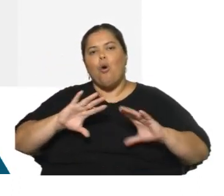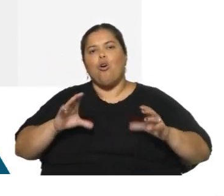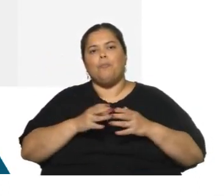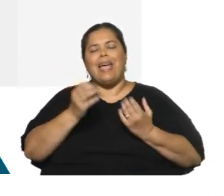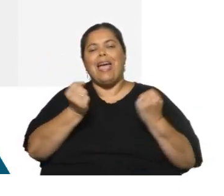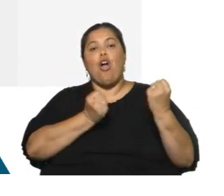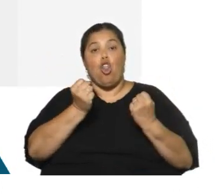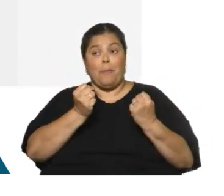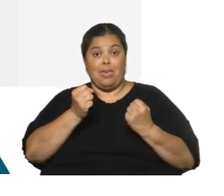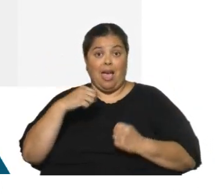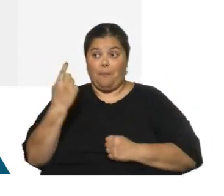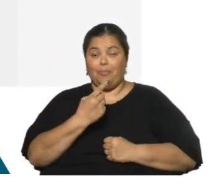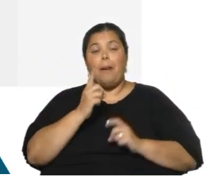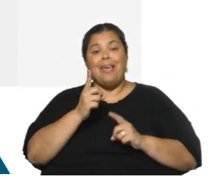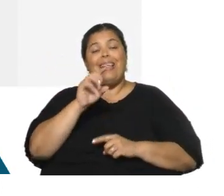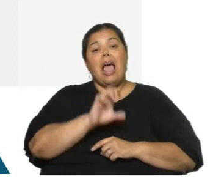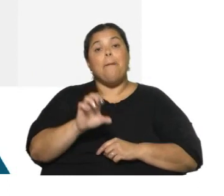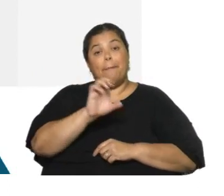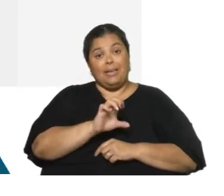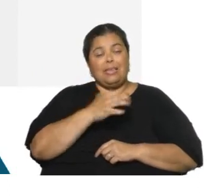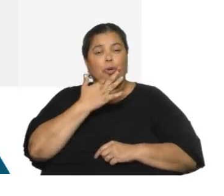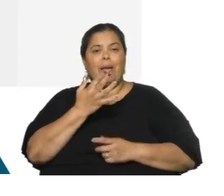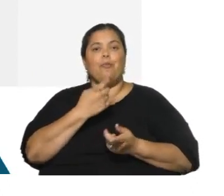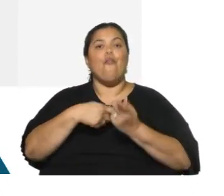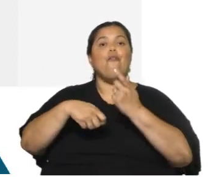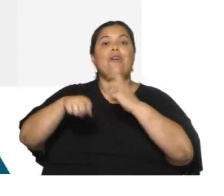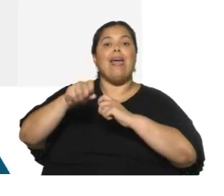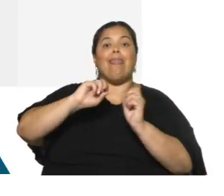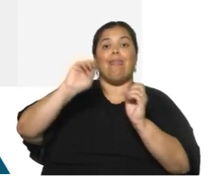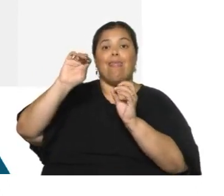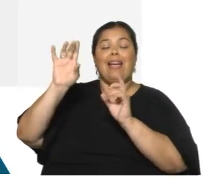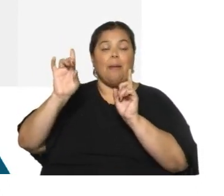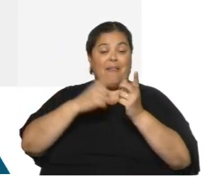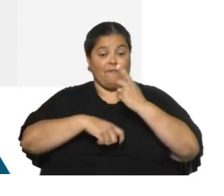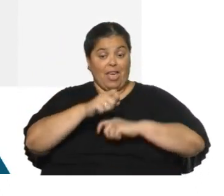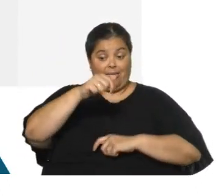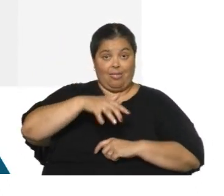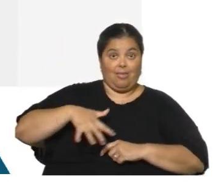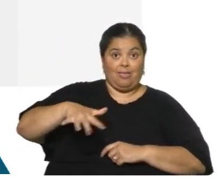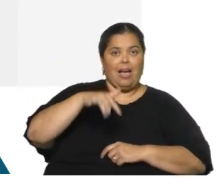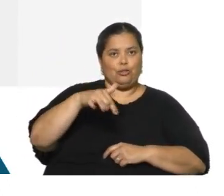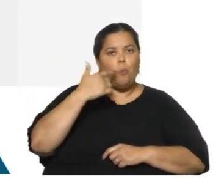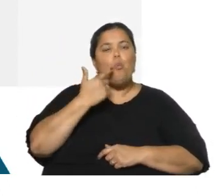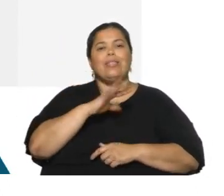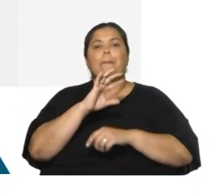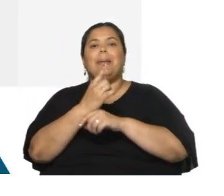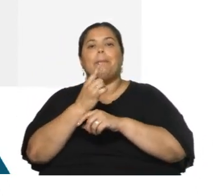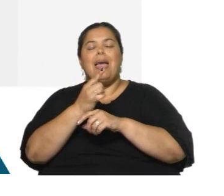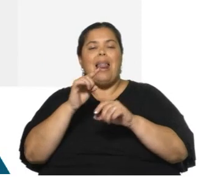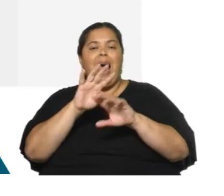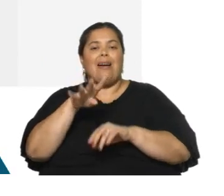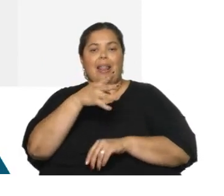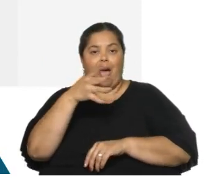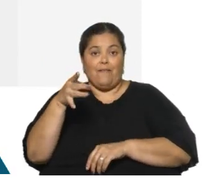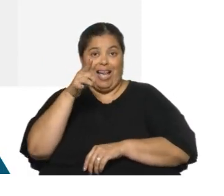de la empresa en particular tanto enfocado en ventas externas como en internas. Eso es lo que muestra la primera gráfica. Esto es que esperan los propios